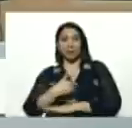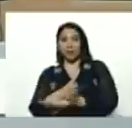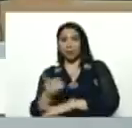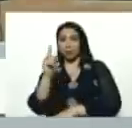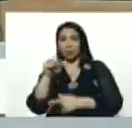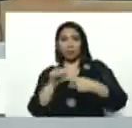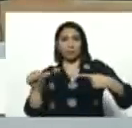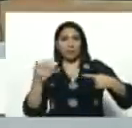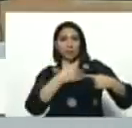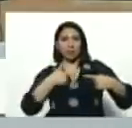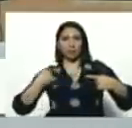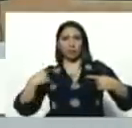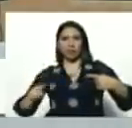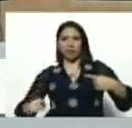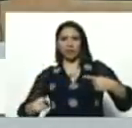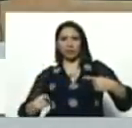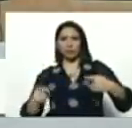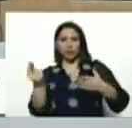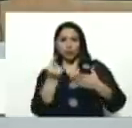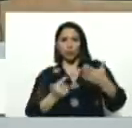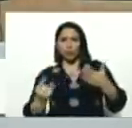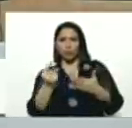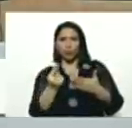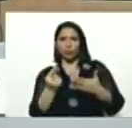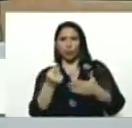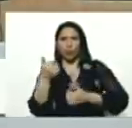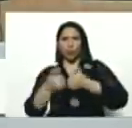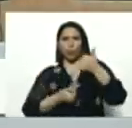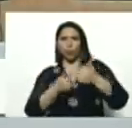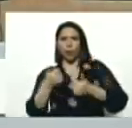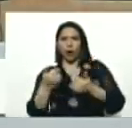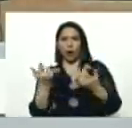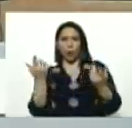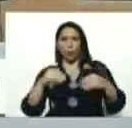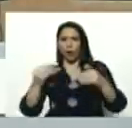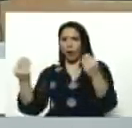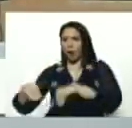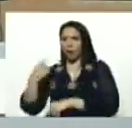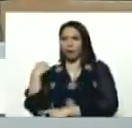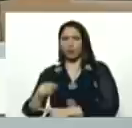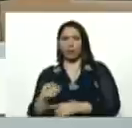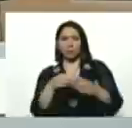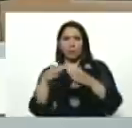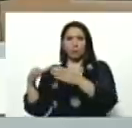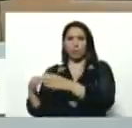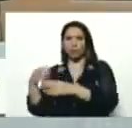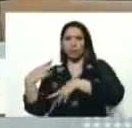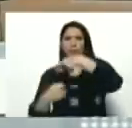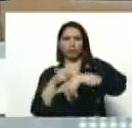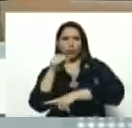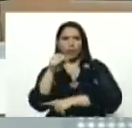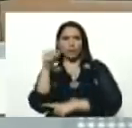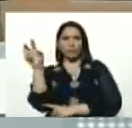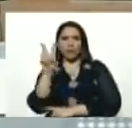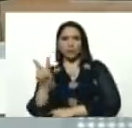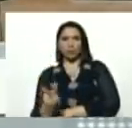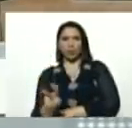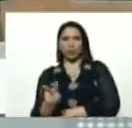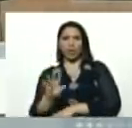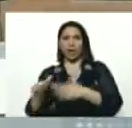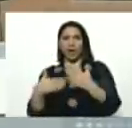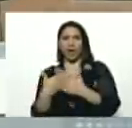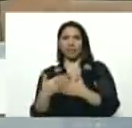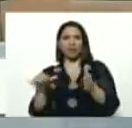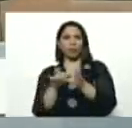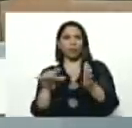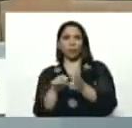semana, quiero tener, la maqueta, de las alianzas, que vamos a hacer, con los partidos revolucionarios, Venezuela, hasta donde